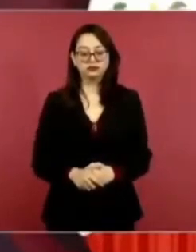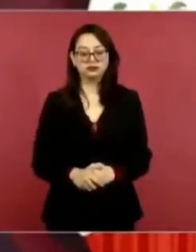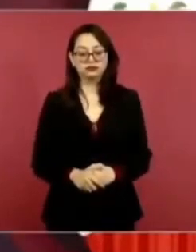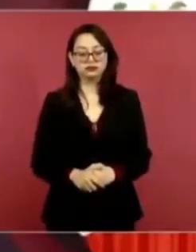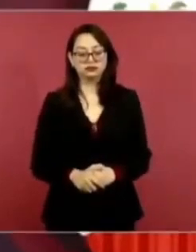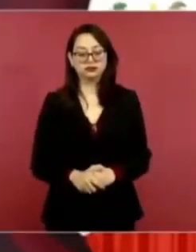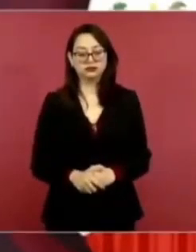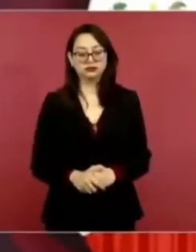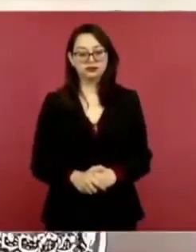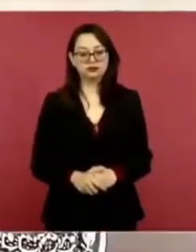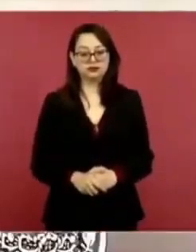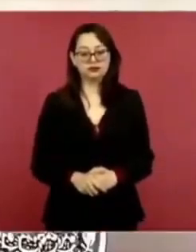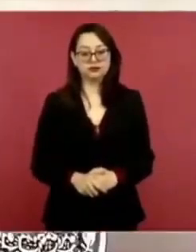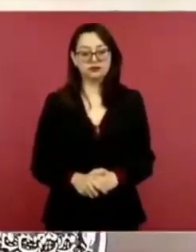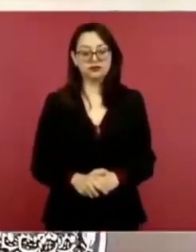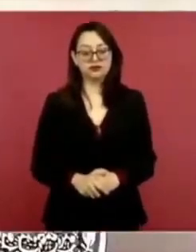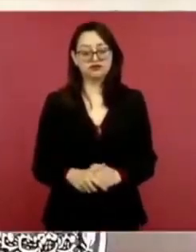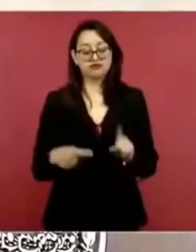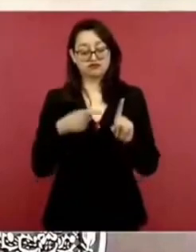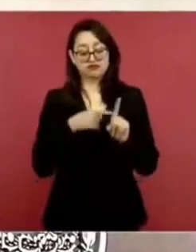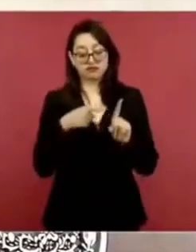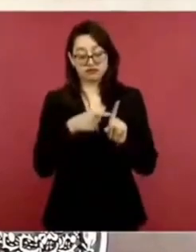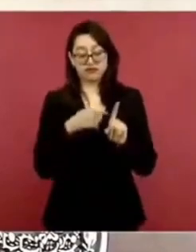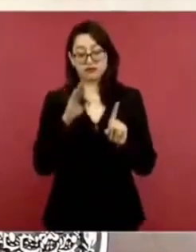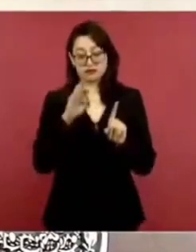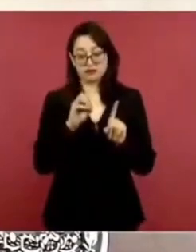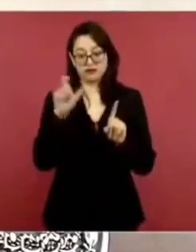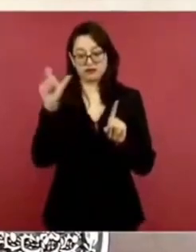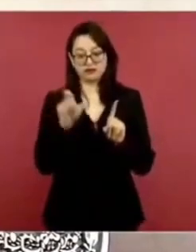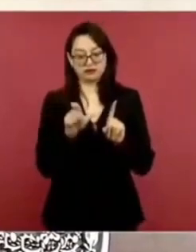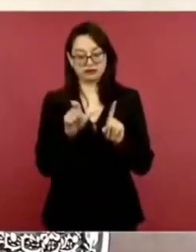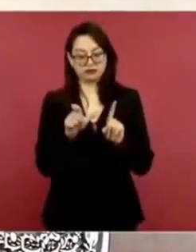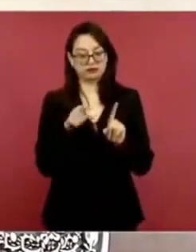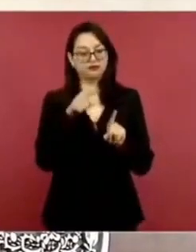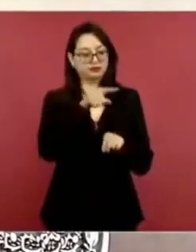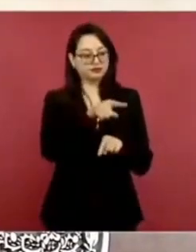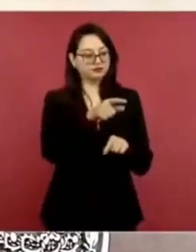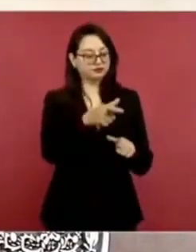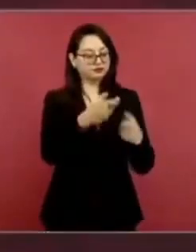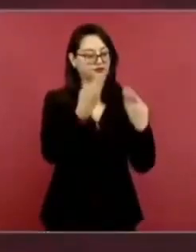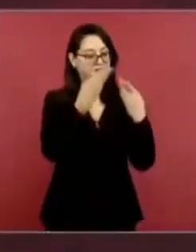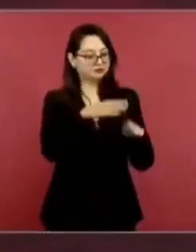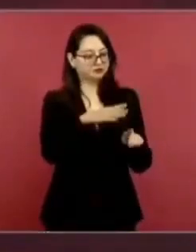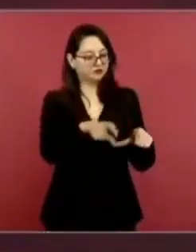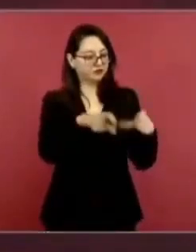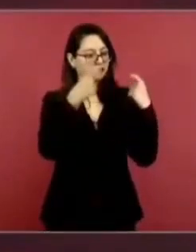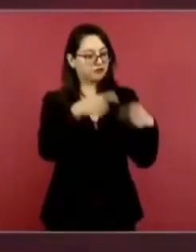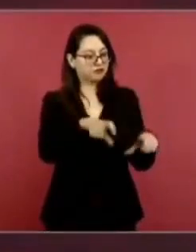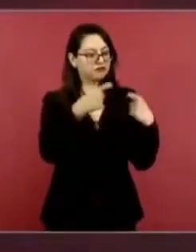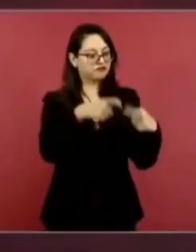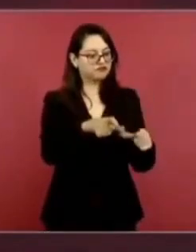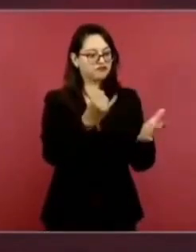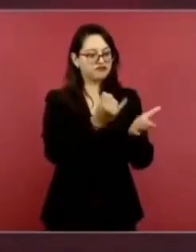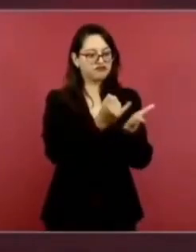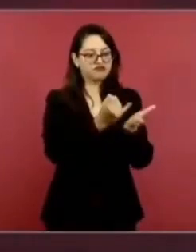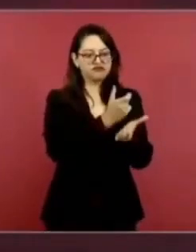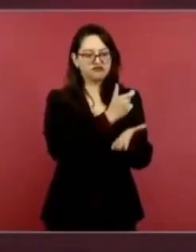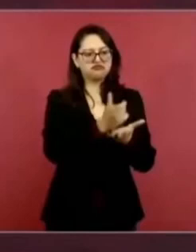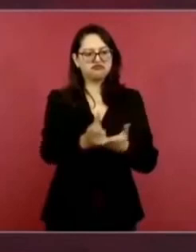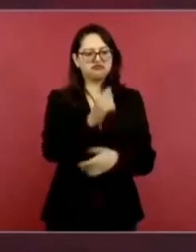De que el problema era que la gente de la economía informal,